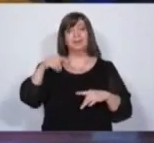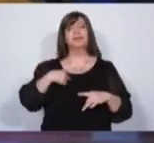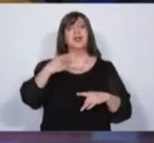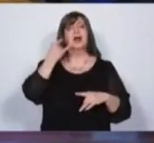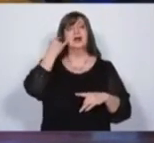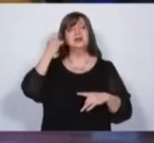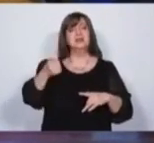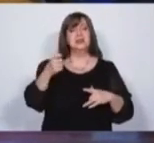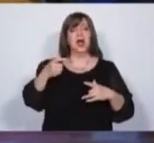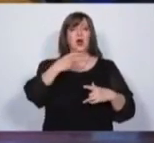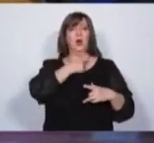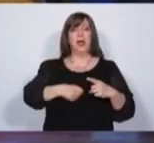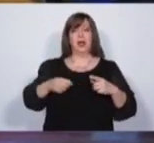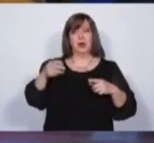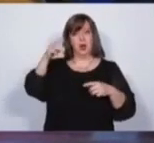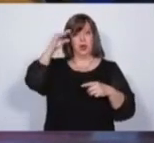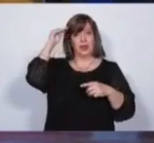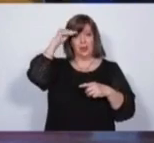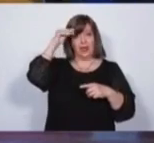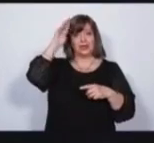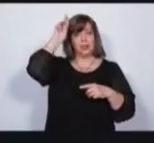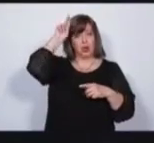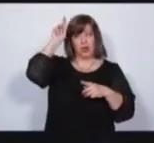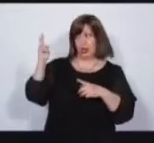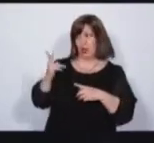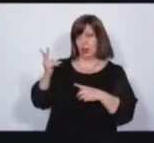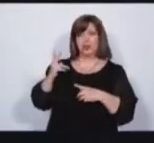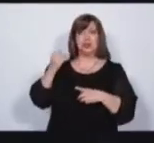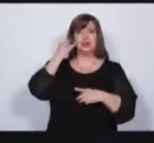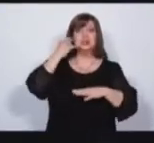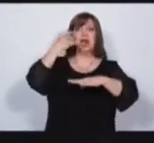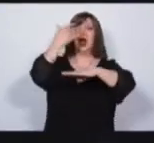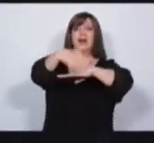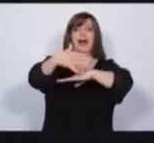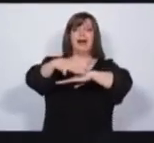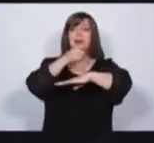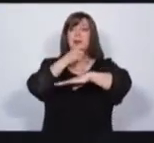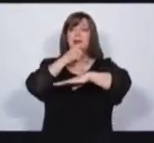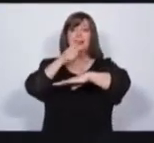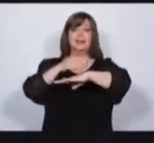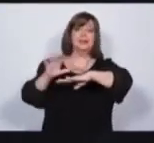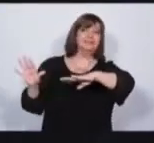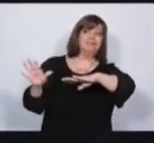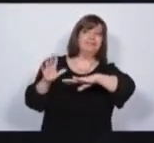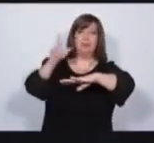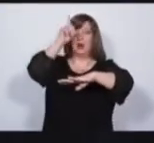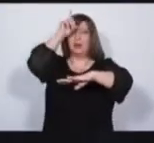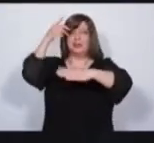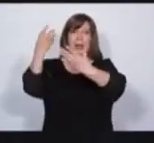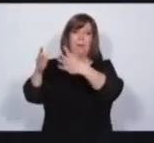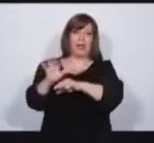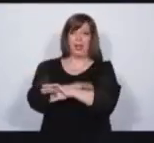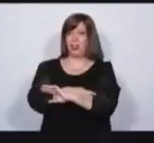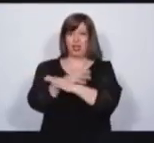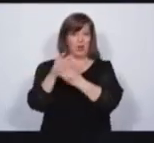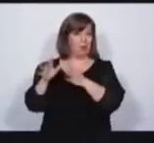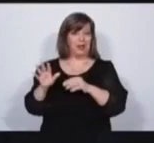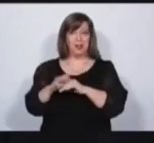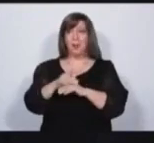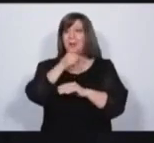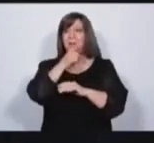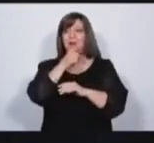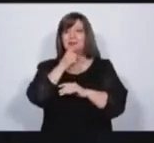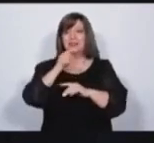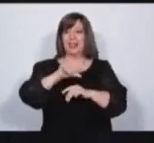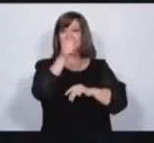Cornejo y de Marchi de estos últimos años perdieron la calle. La calle no es de la policía. La calle hoy es de los